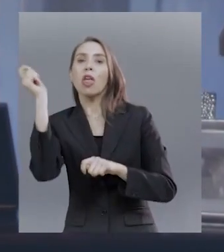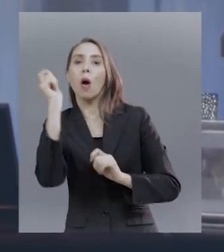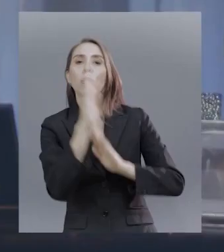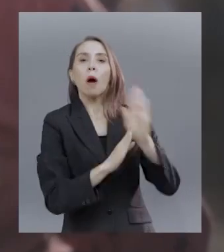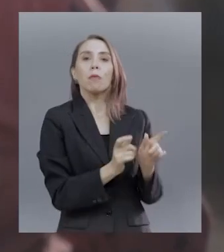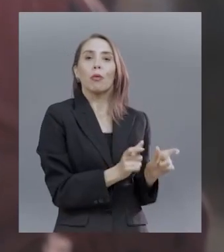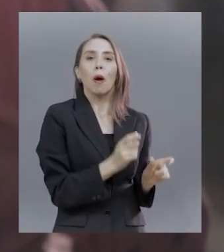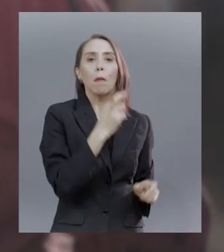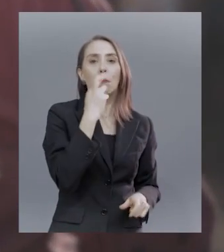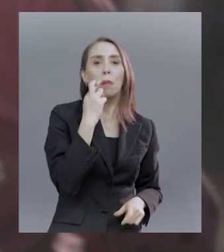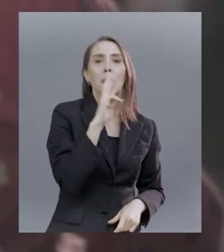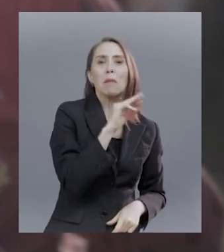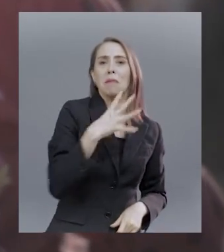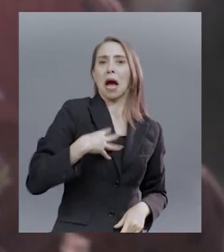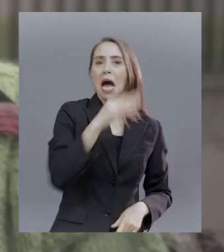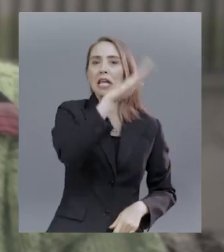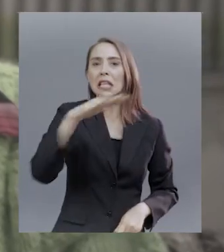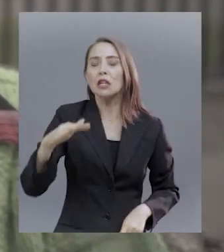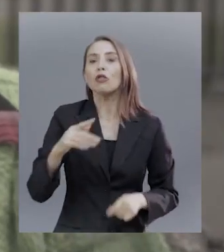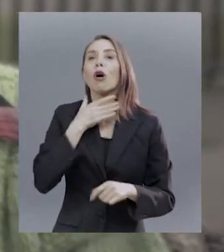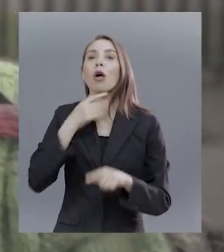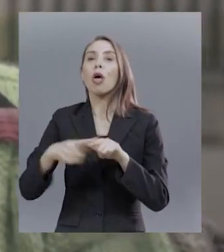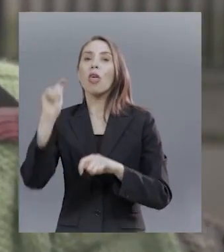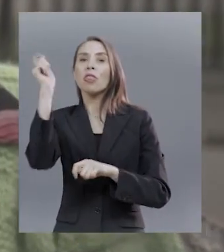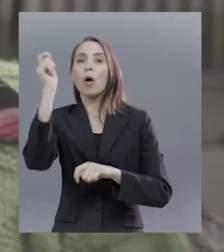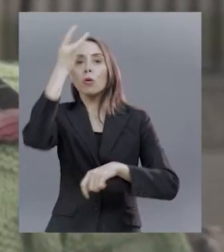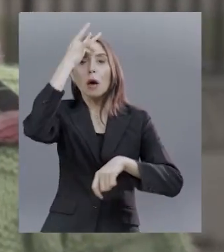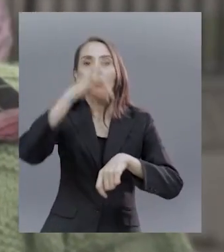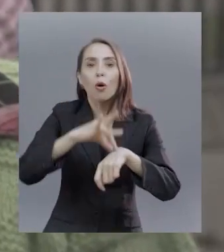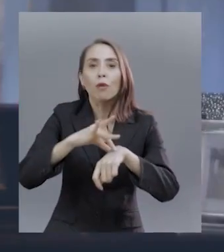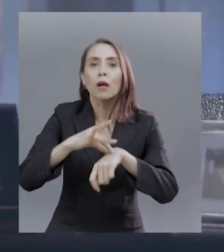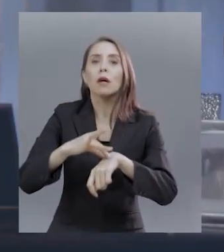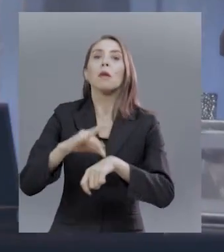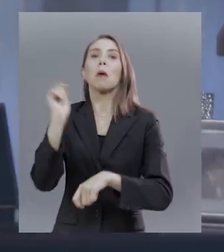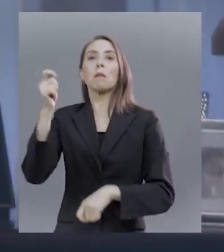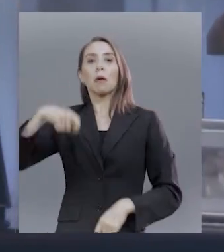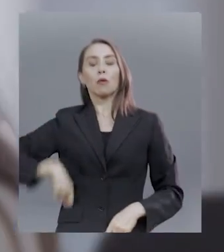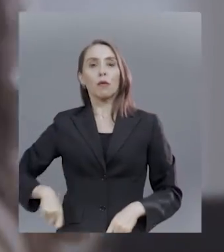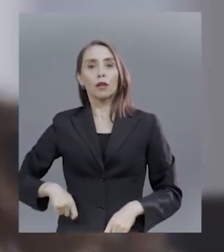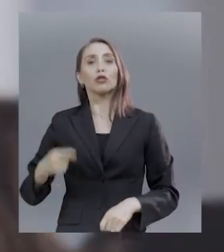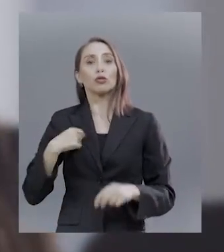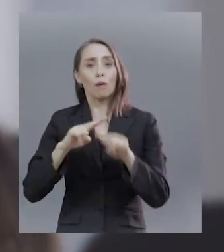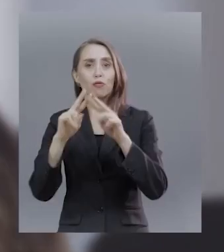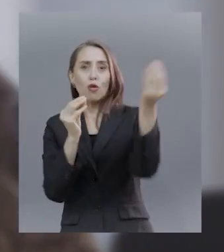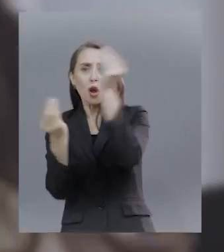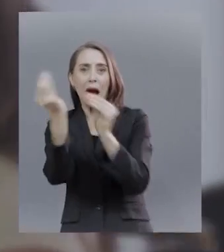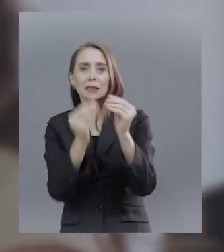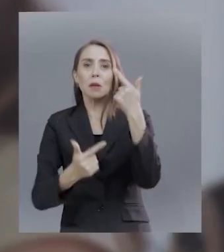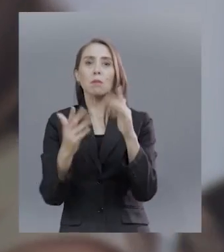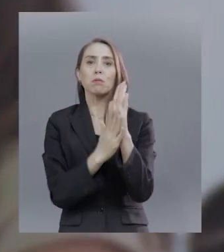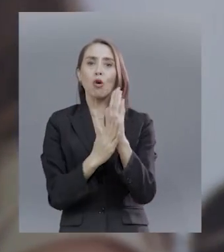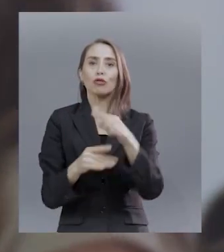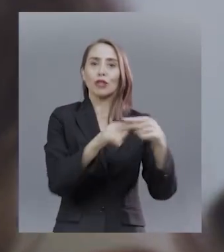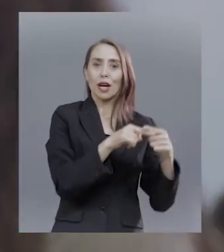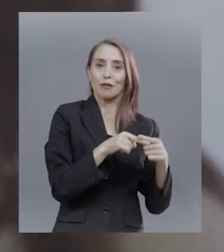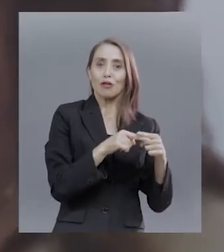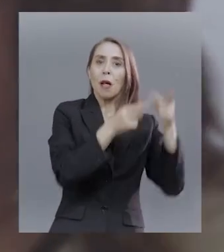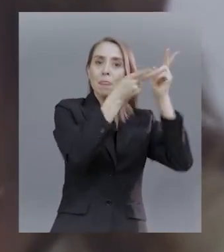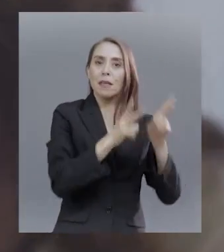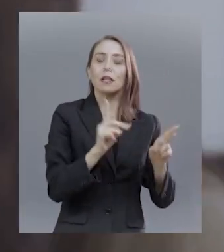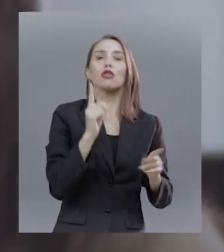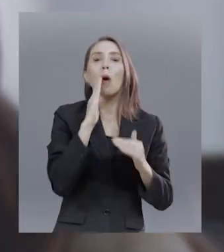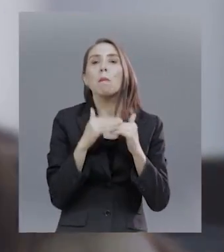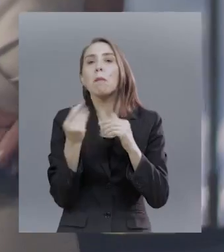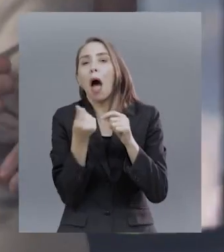tu deber de cuidar a tus padres y a tus hijos De deudas por enfermarte y jubilarte Trabajaré por una política social de derechos Y no por